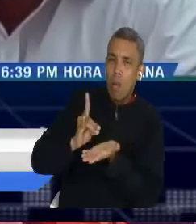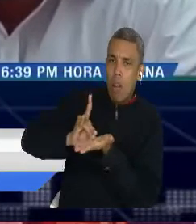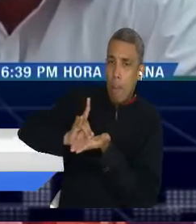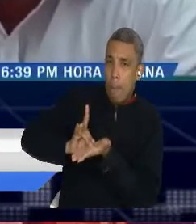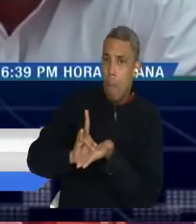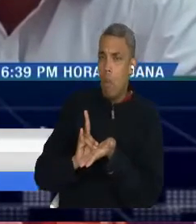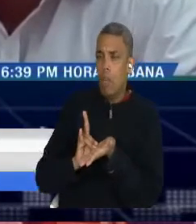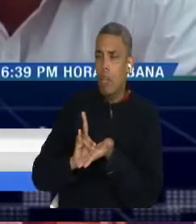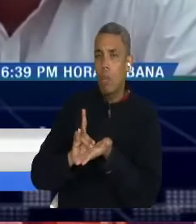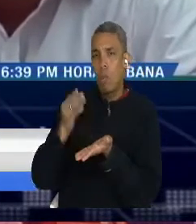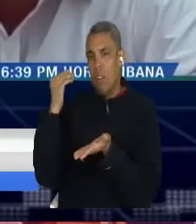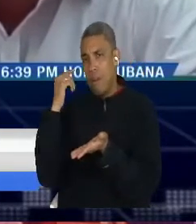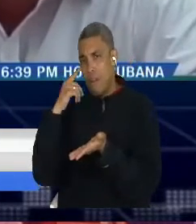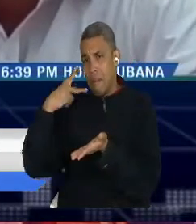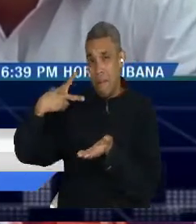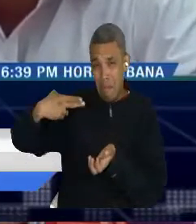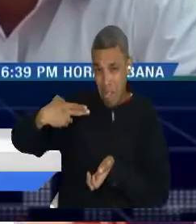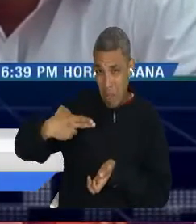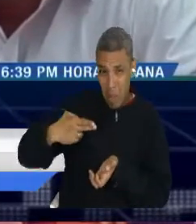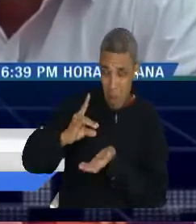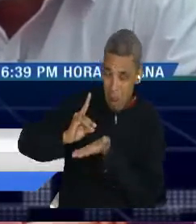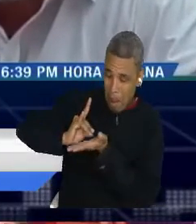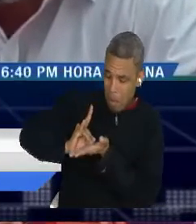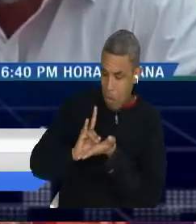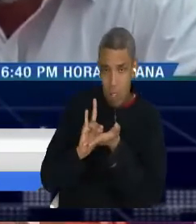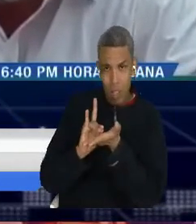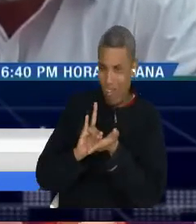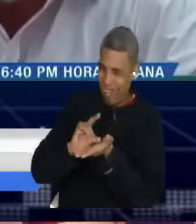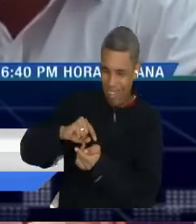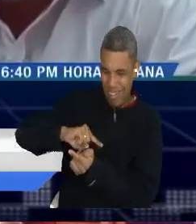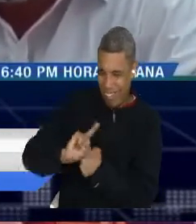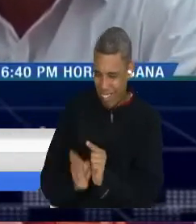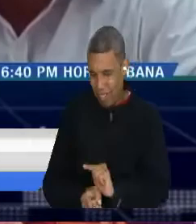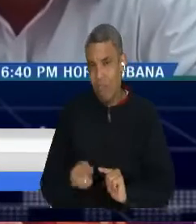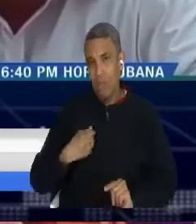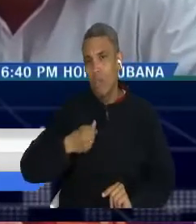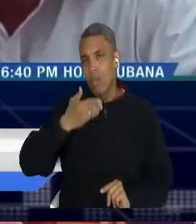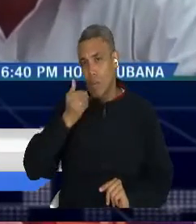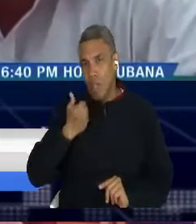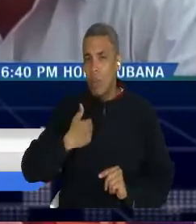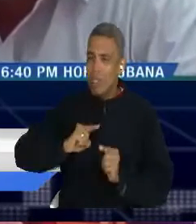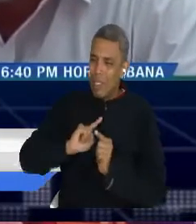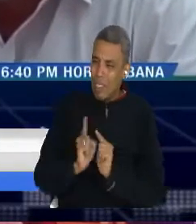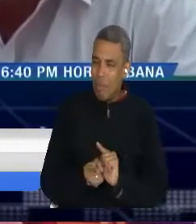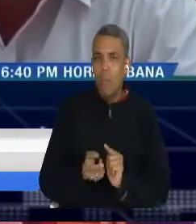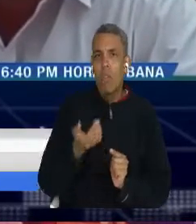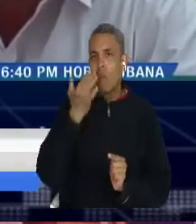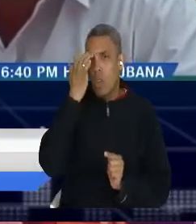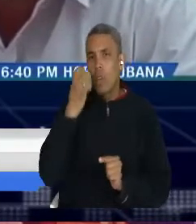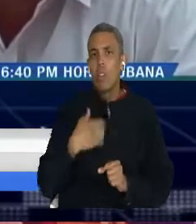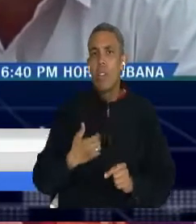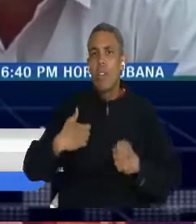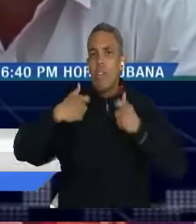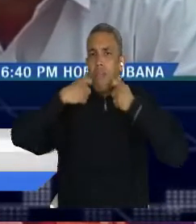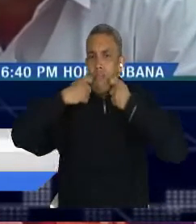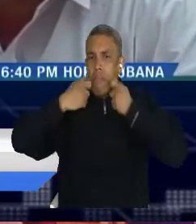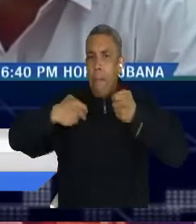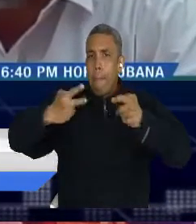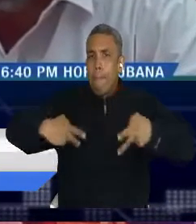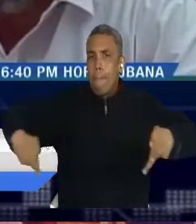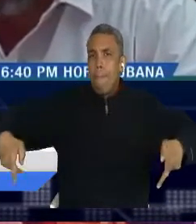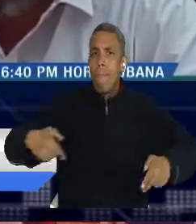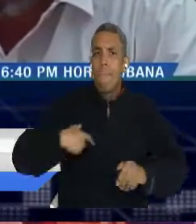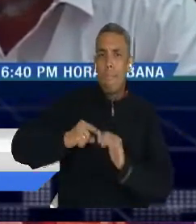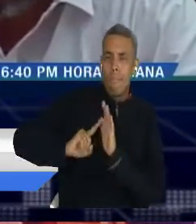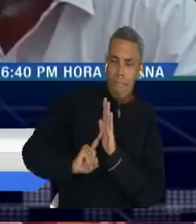un nuevo modelo de desarrollo humano sostenible en el tiempo. Que tenga como principal base el